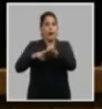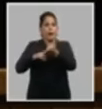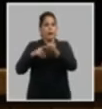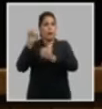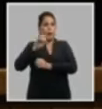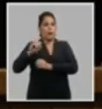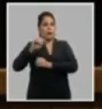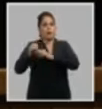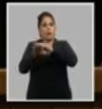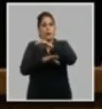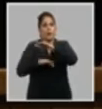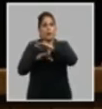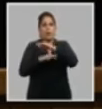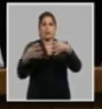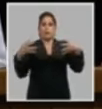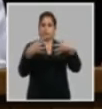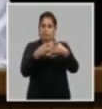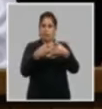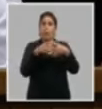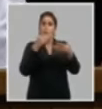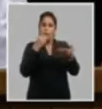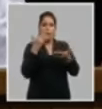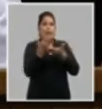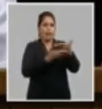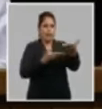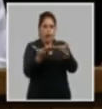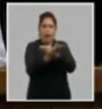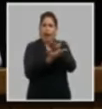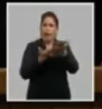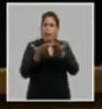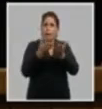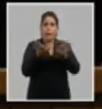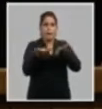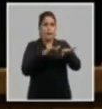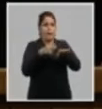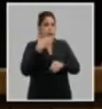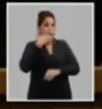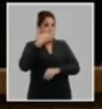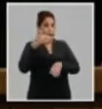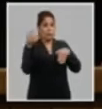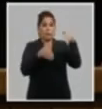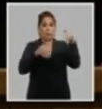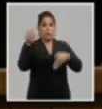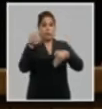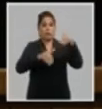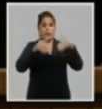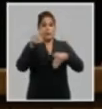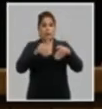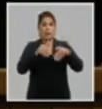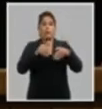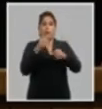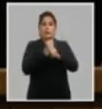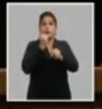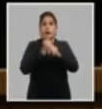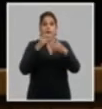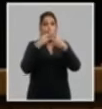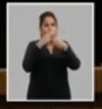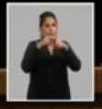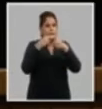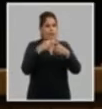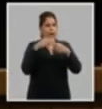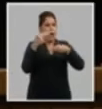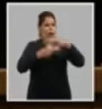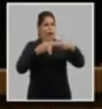organizaciones de base que les permita una mayor preparación y participación en la elaboración y